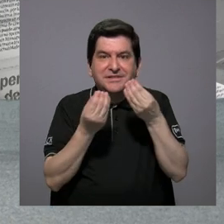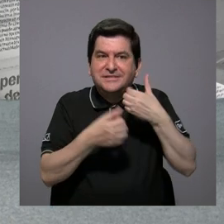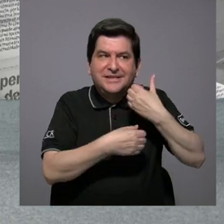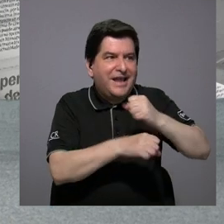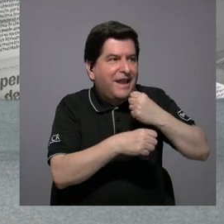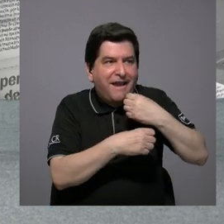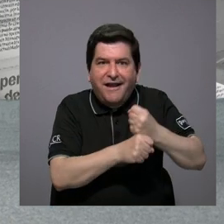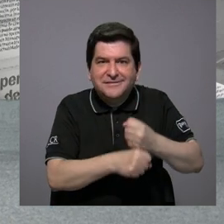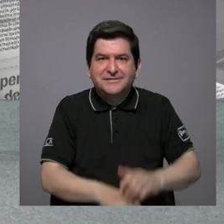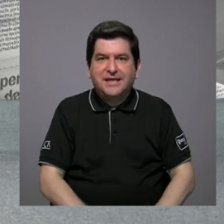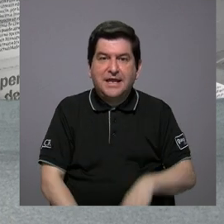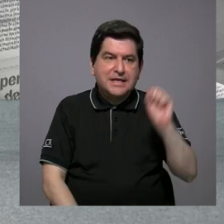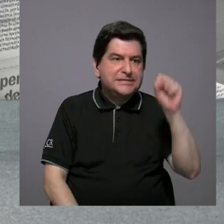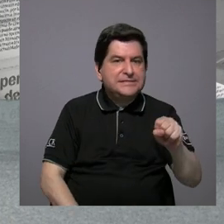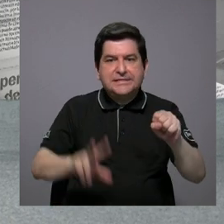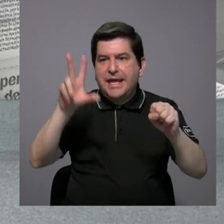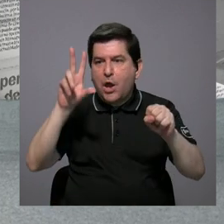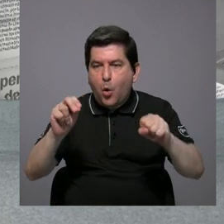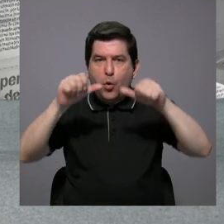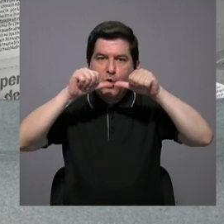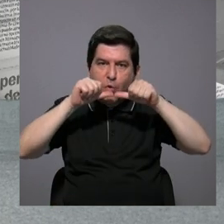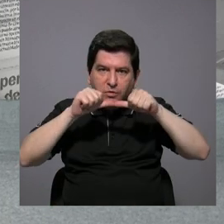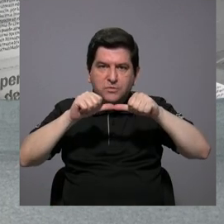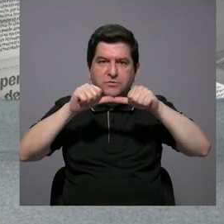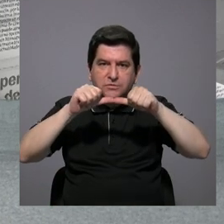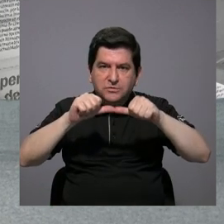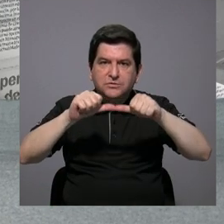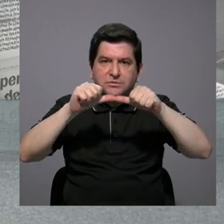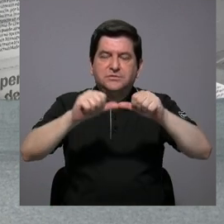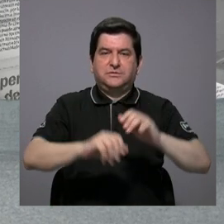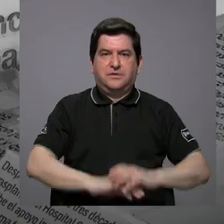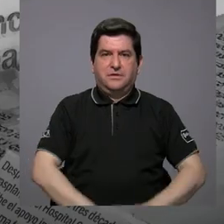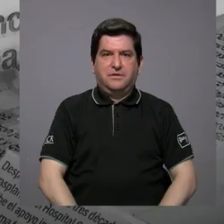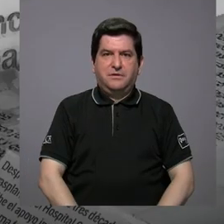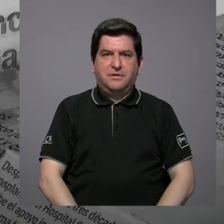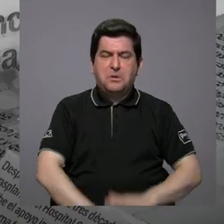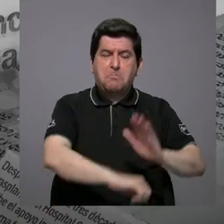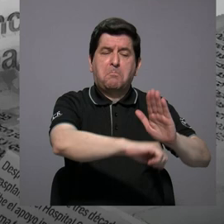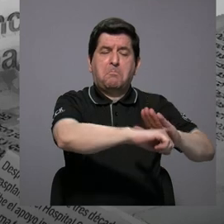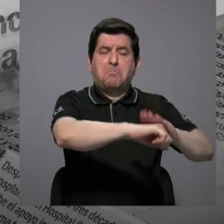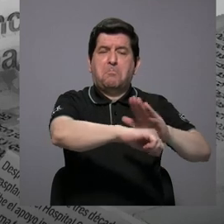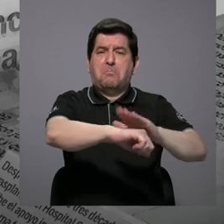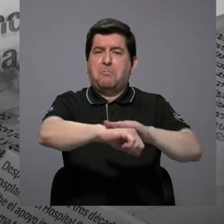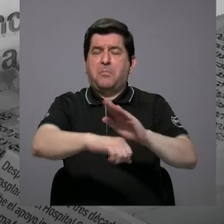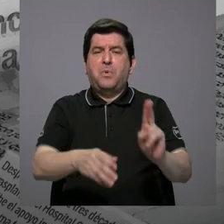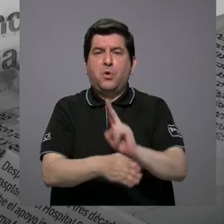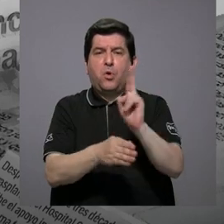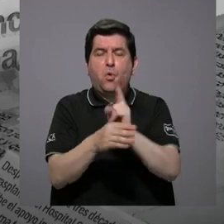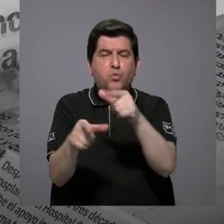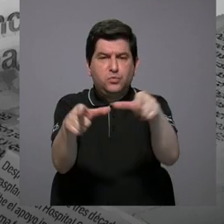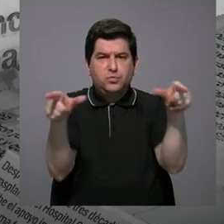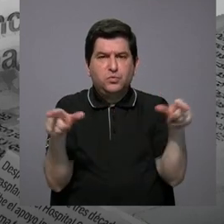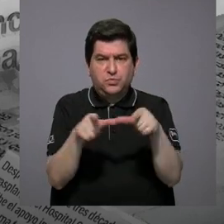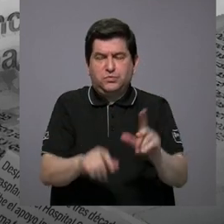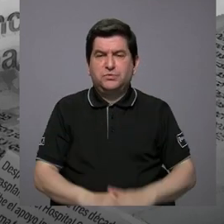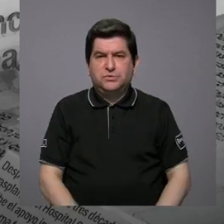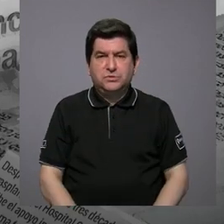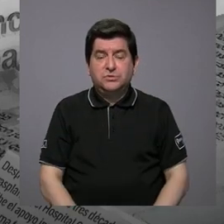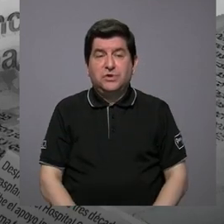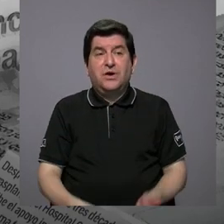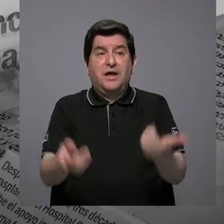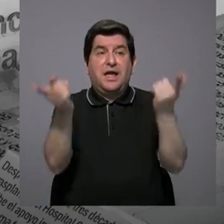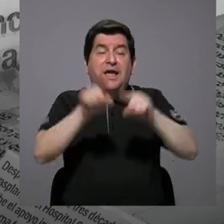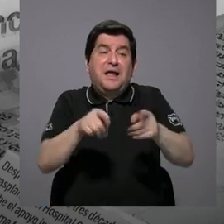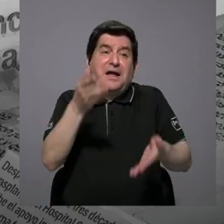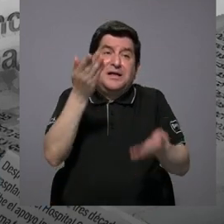municipalidades? ¿Deben o no deben continuar dando permisos para uso del suelo en un eventual